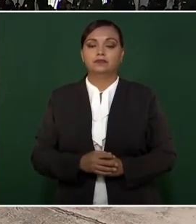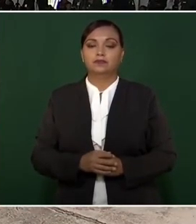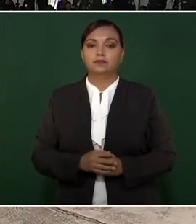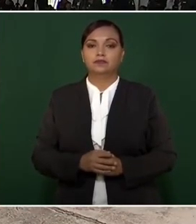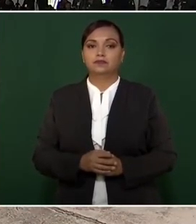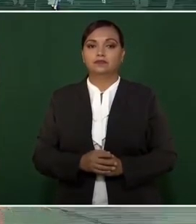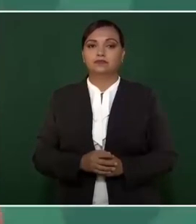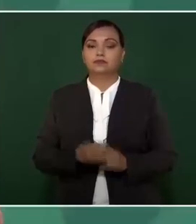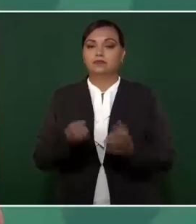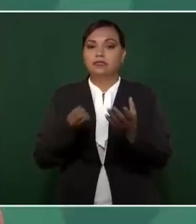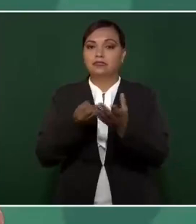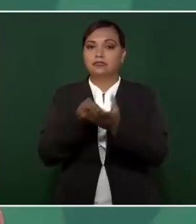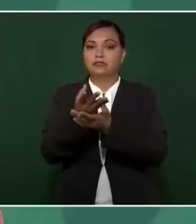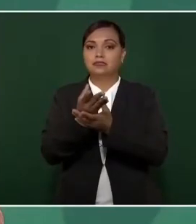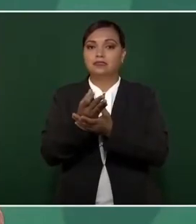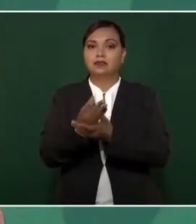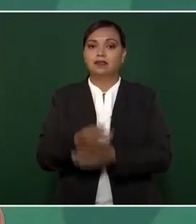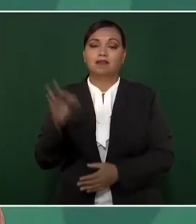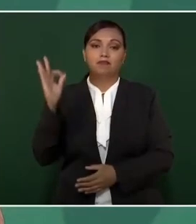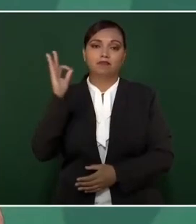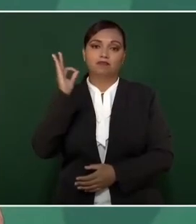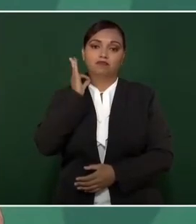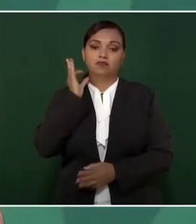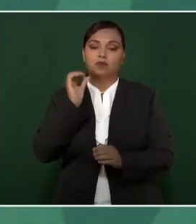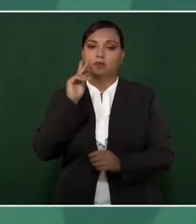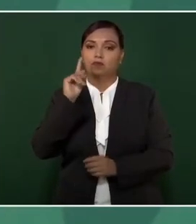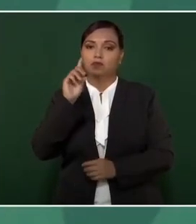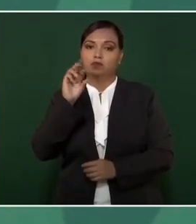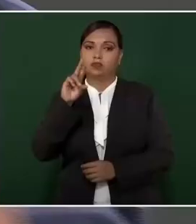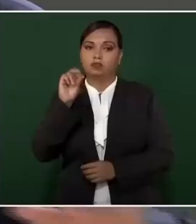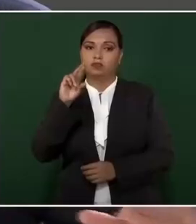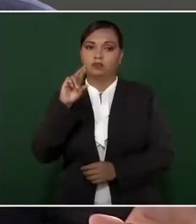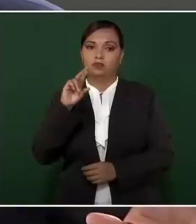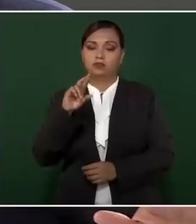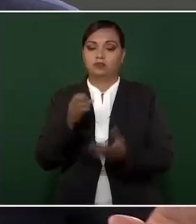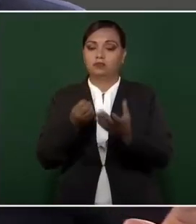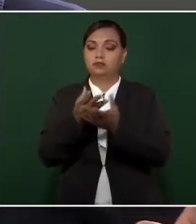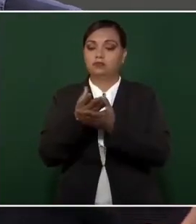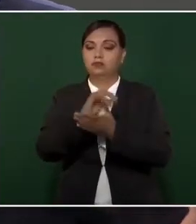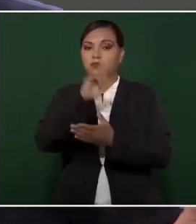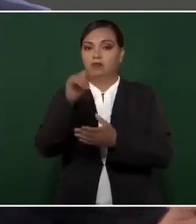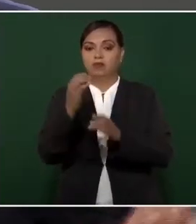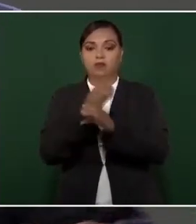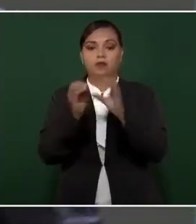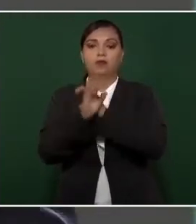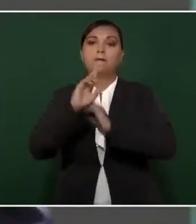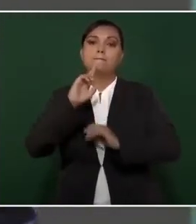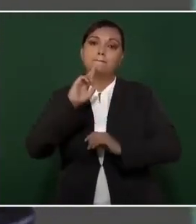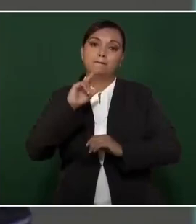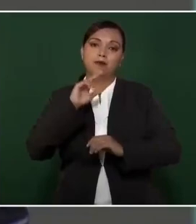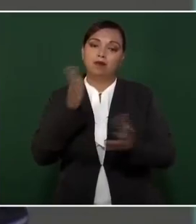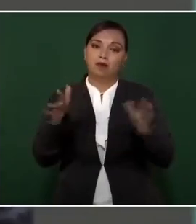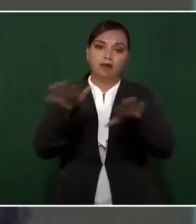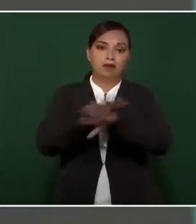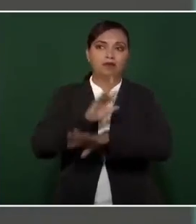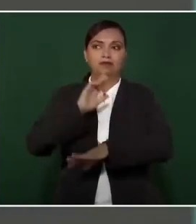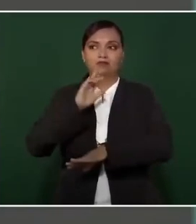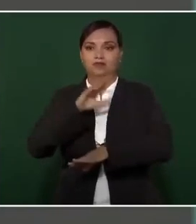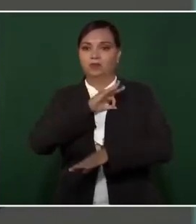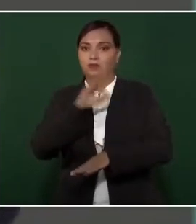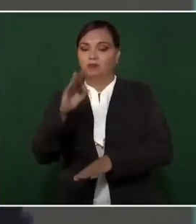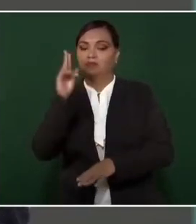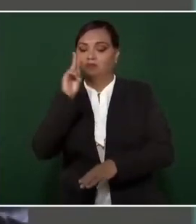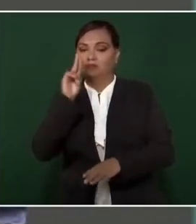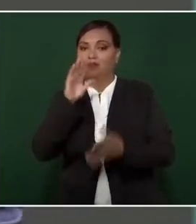sale el fiscal o procurador y las cosas mejoran. Y se puede